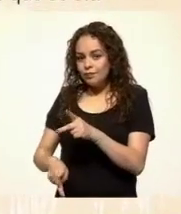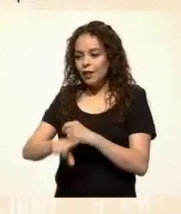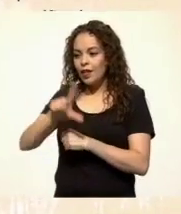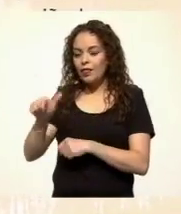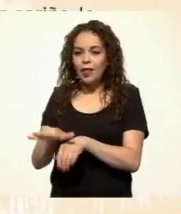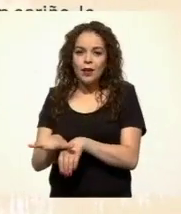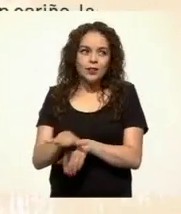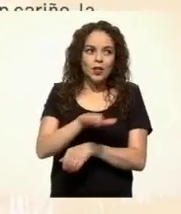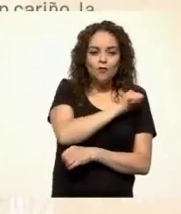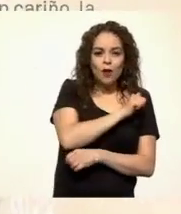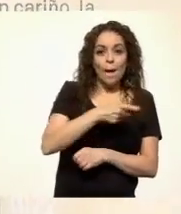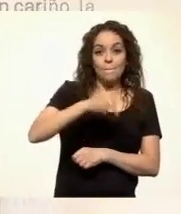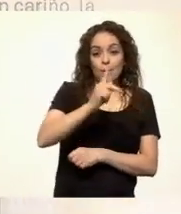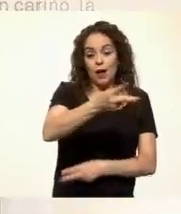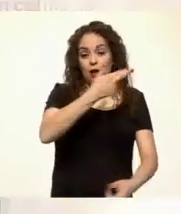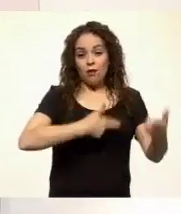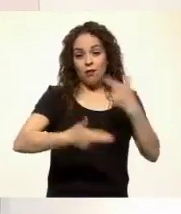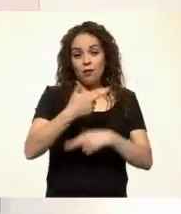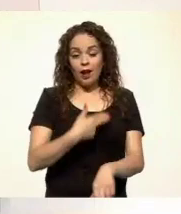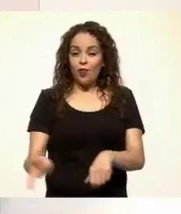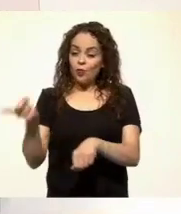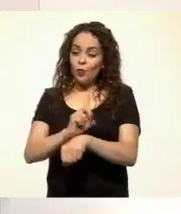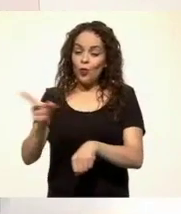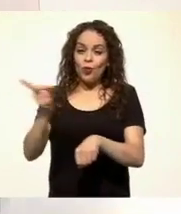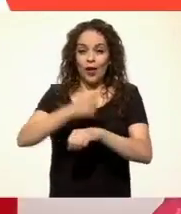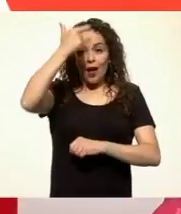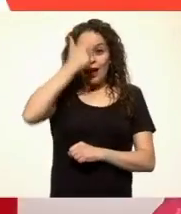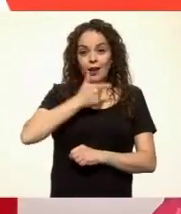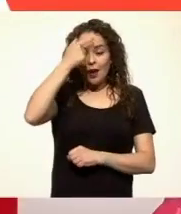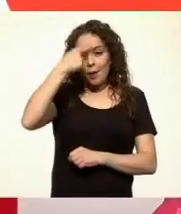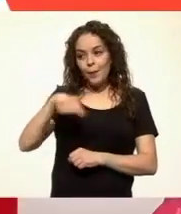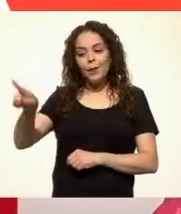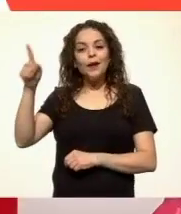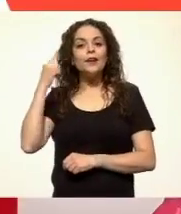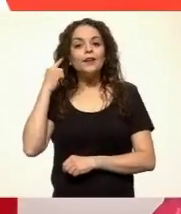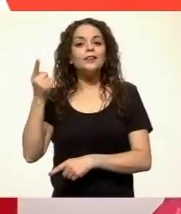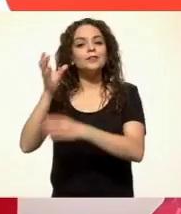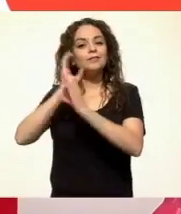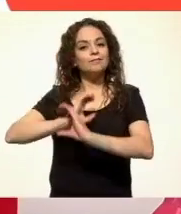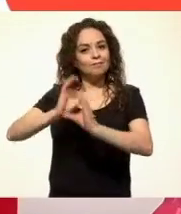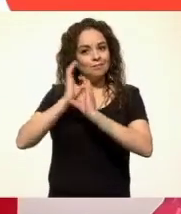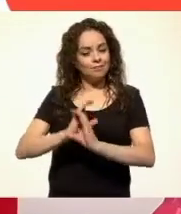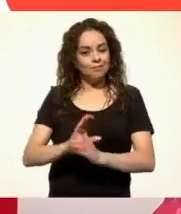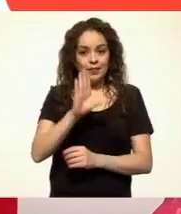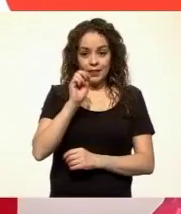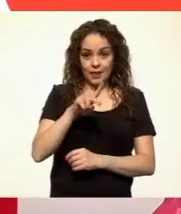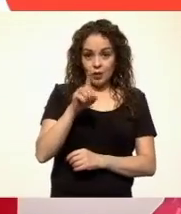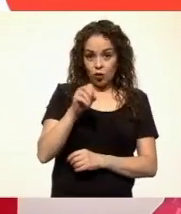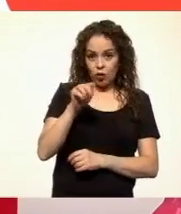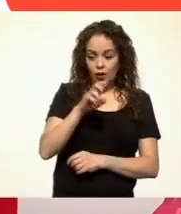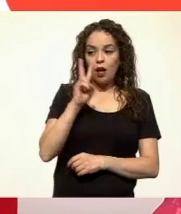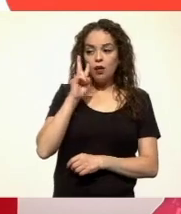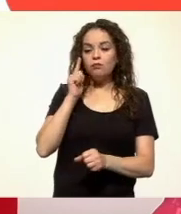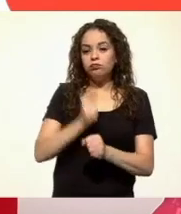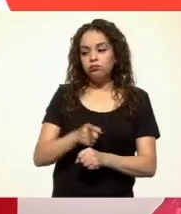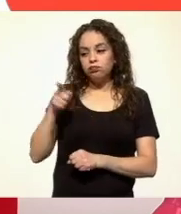pero regresó cada noche a escucharla. El Censontle se dio cuenta de la soledad en que